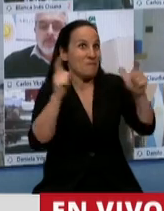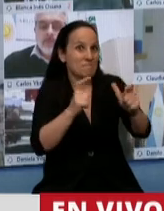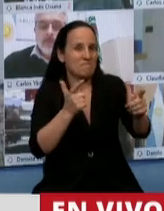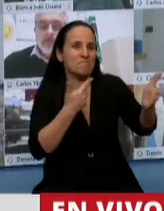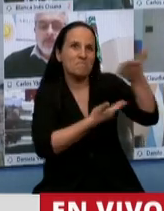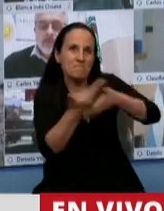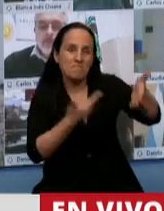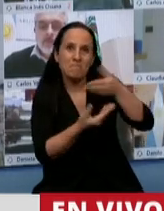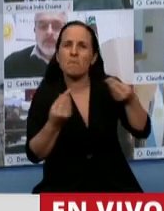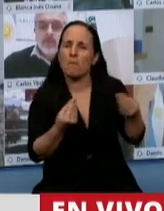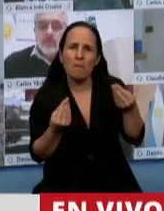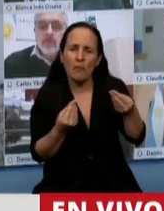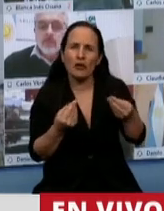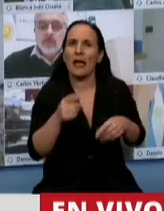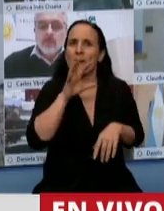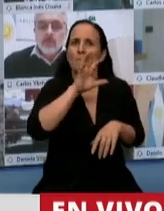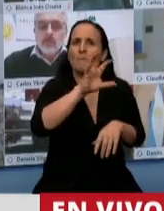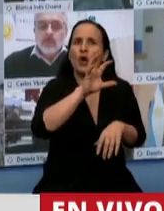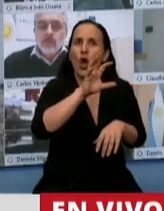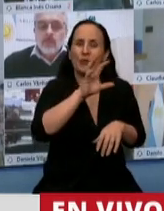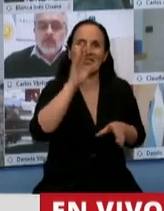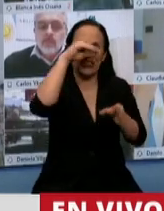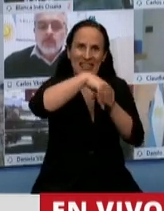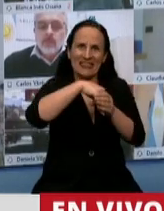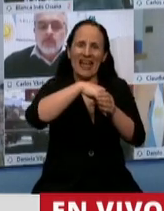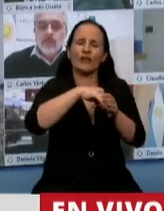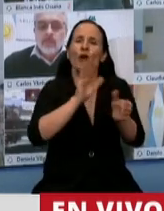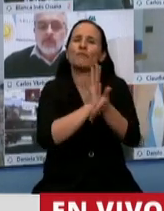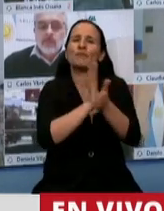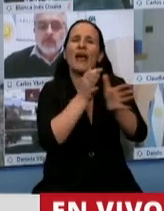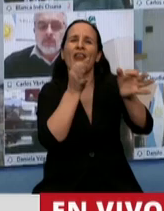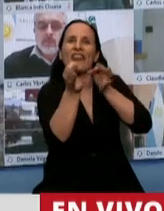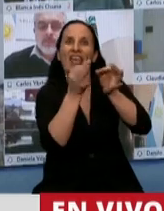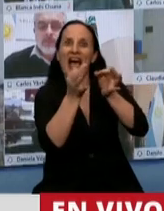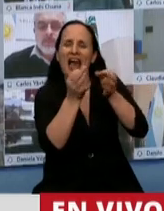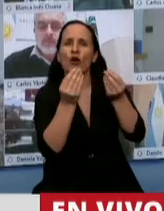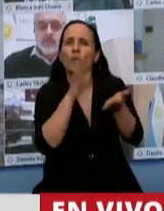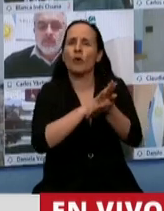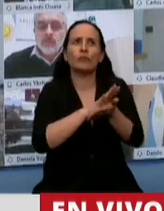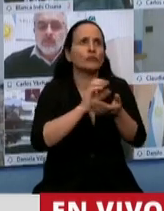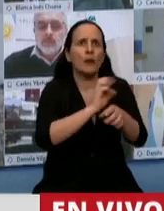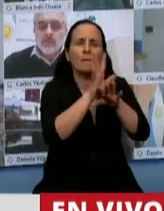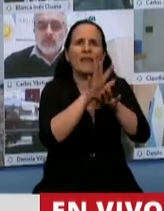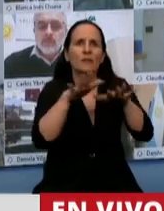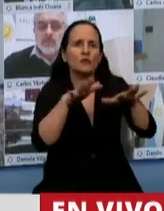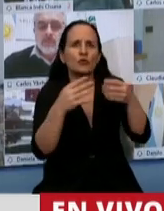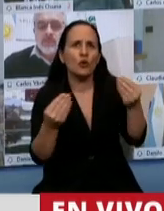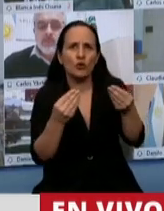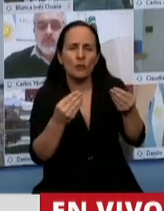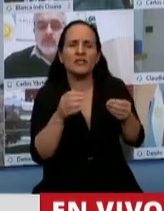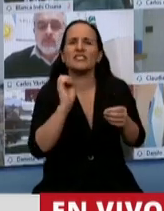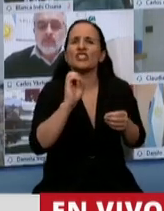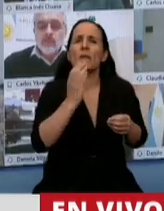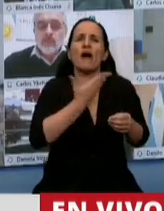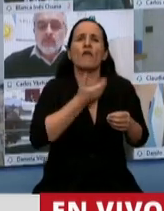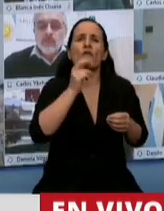gobernador Uñac convocó a nuestra provincia a una instancia de diálogo para trabajar en la pandemia y en la pospandemia llamado Acuerdo San Juan.